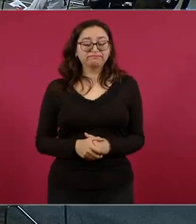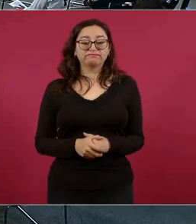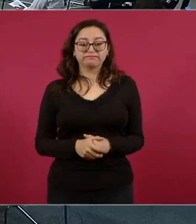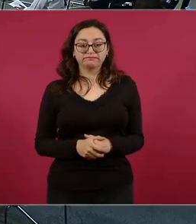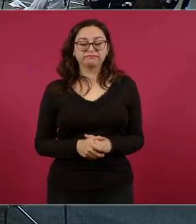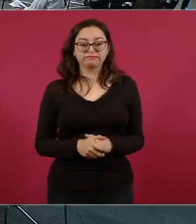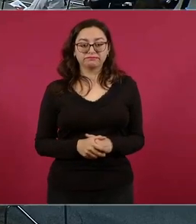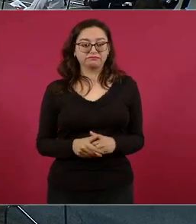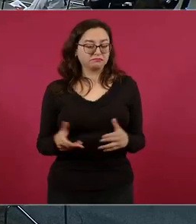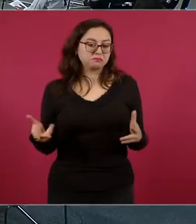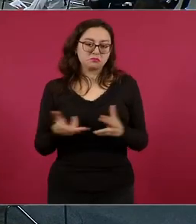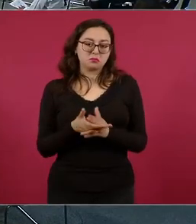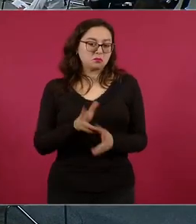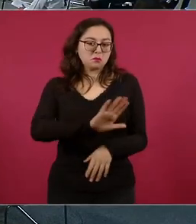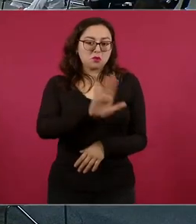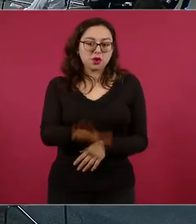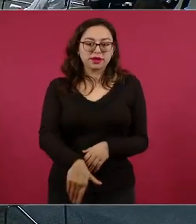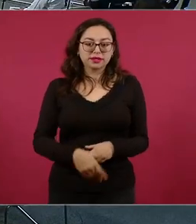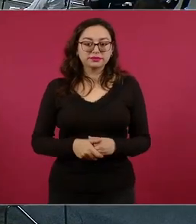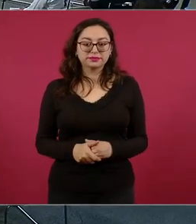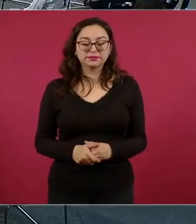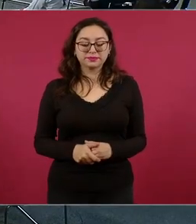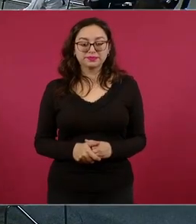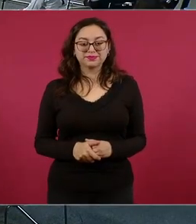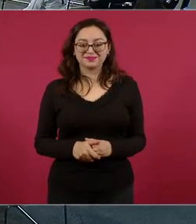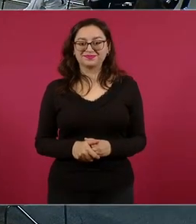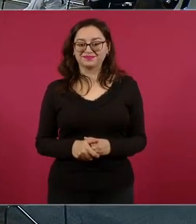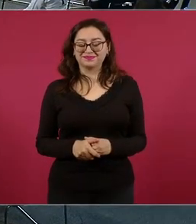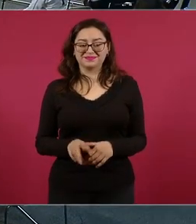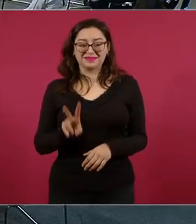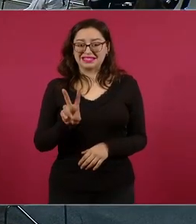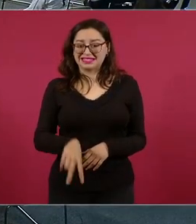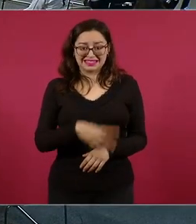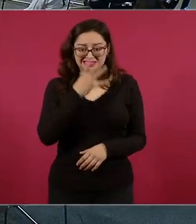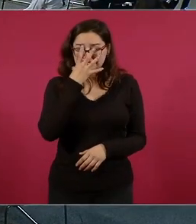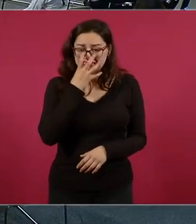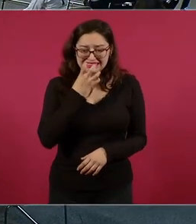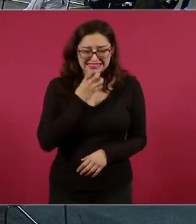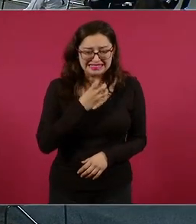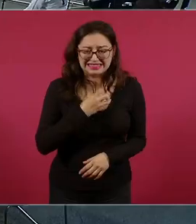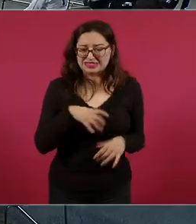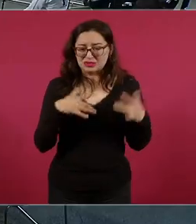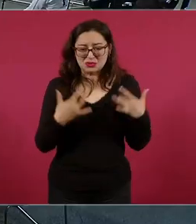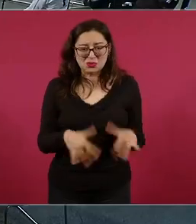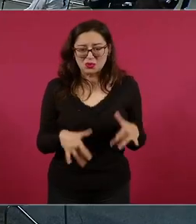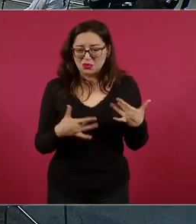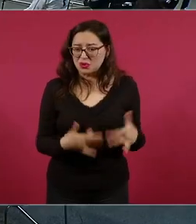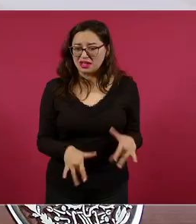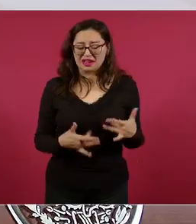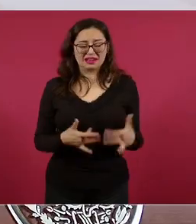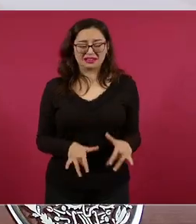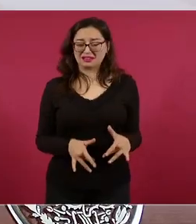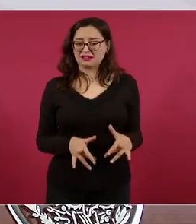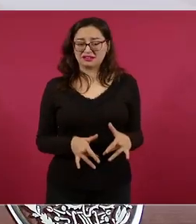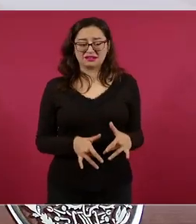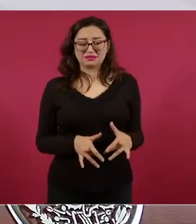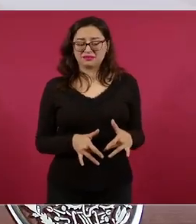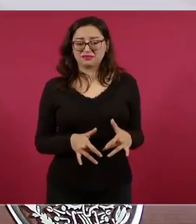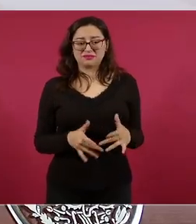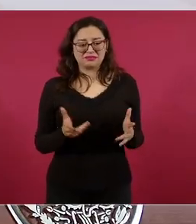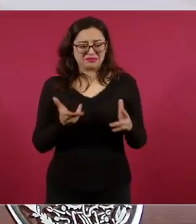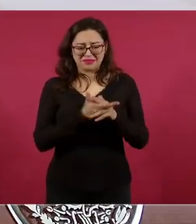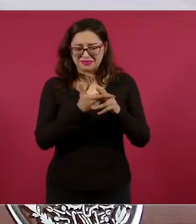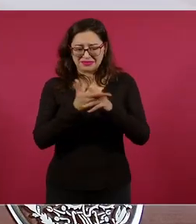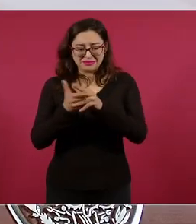lo asesinan entonces duele mucho duele mucho todo lo que son